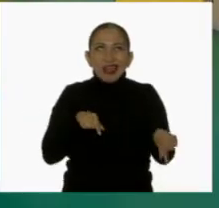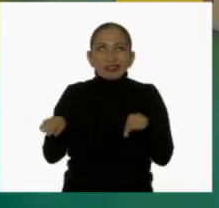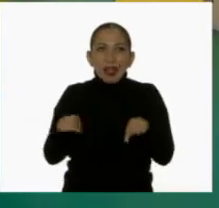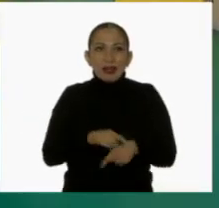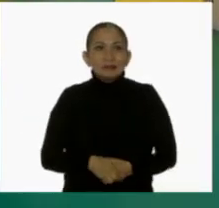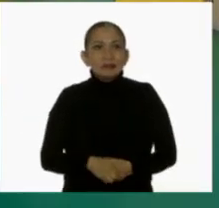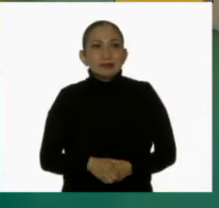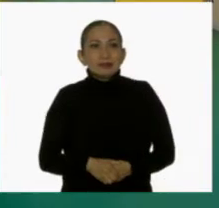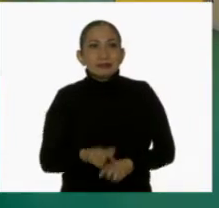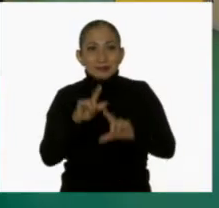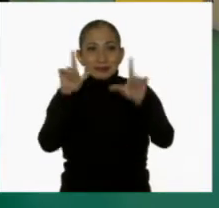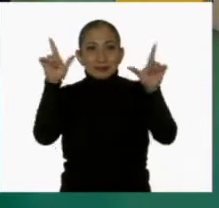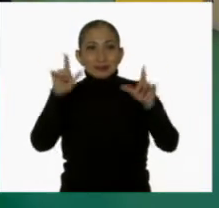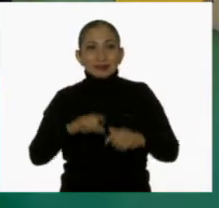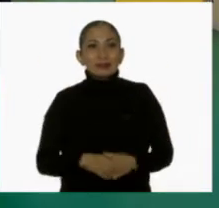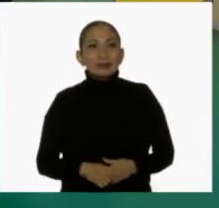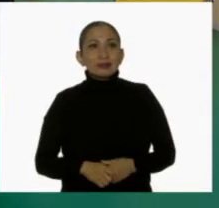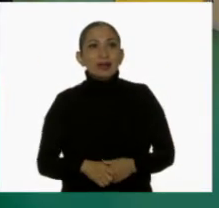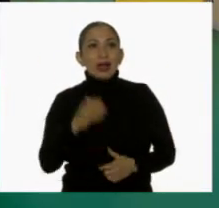No, creo que con este.